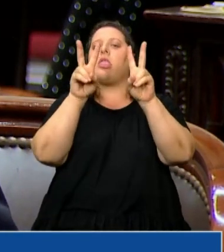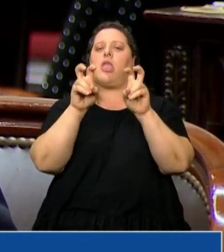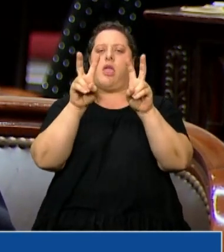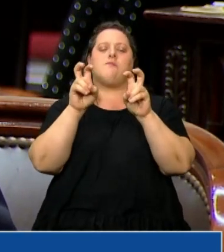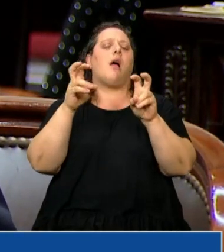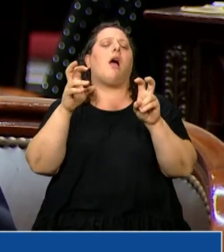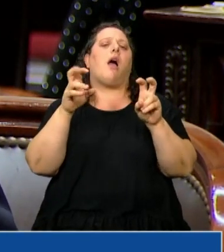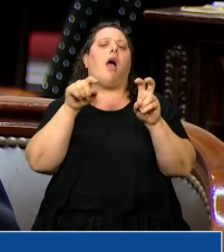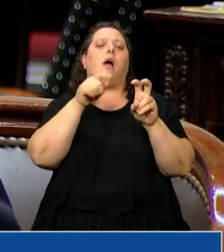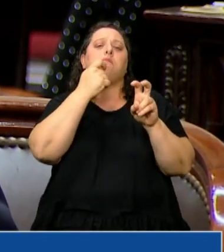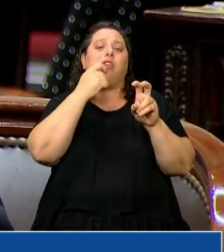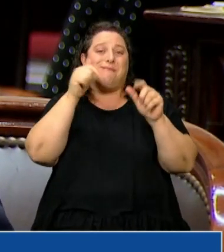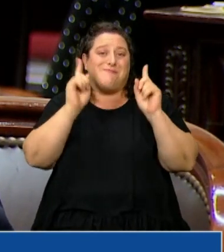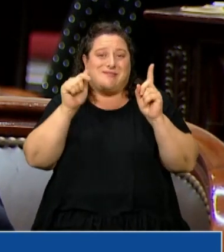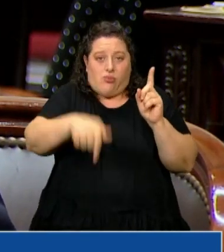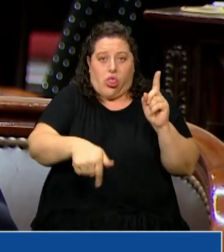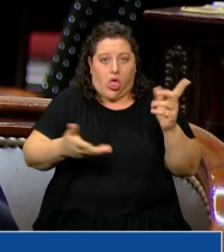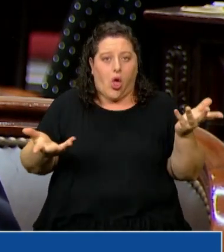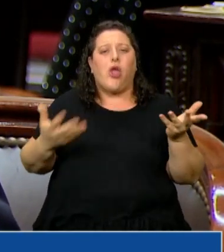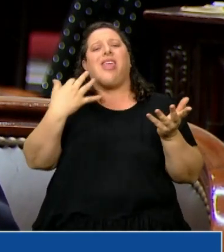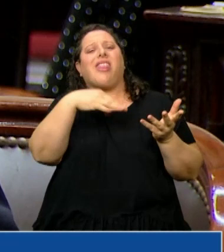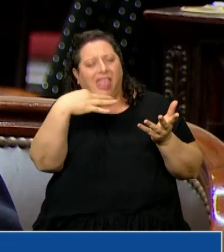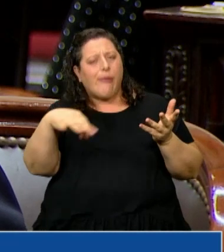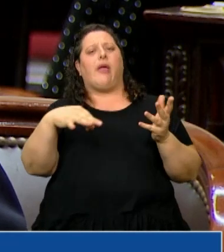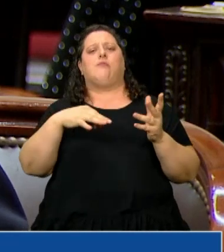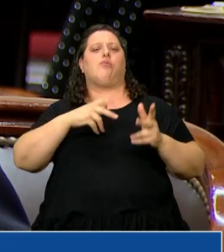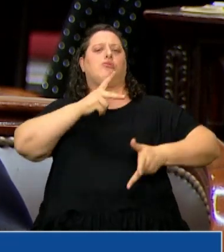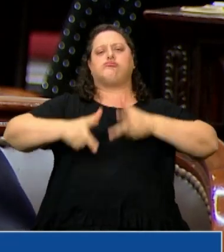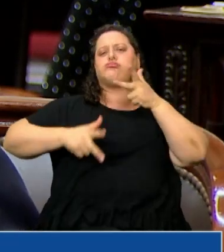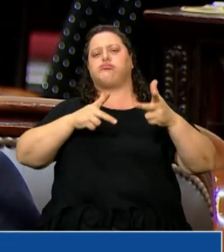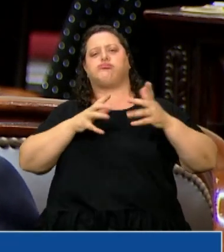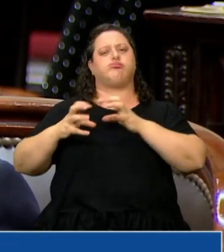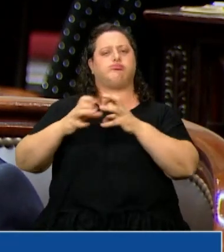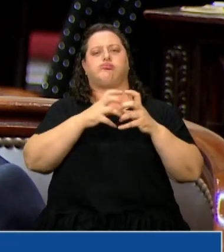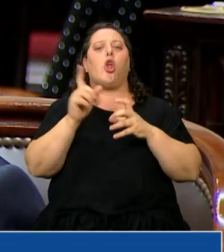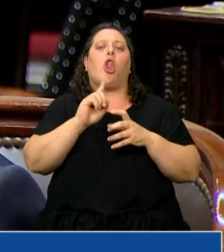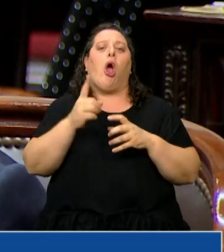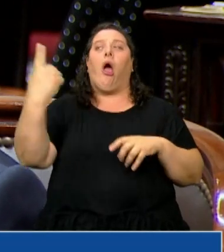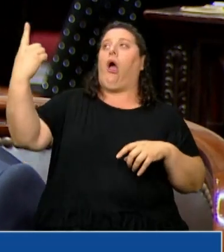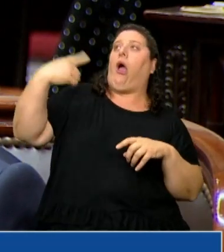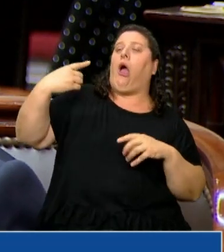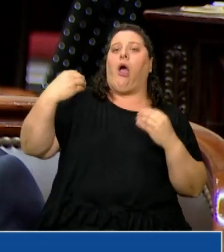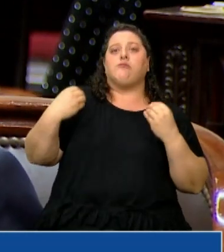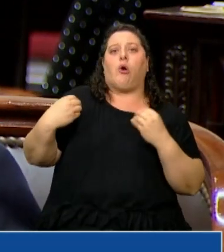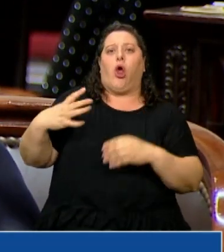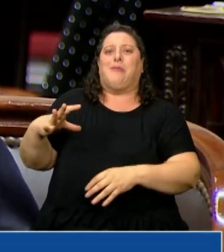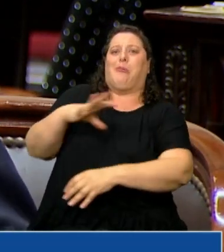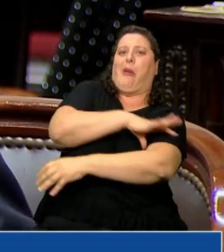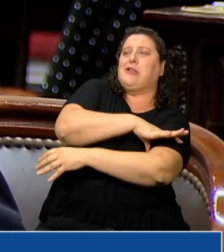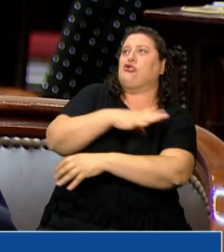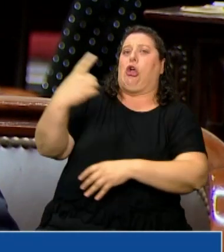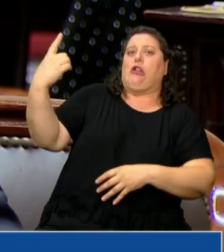voluntad política y no porque tengamos la obligación de tratarlos por una presión